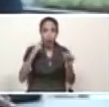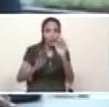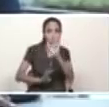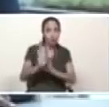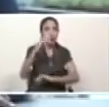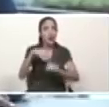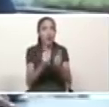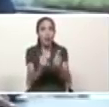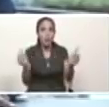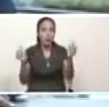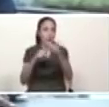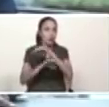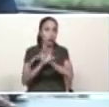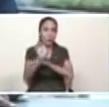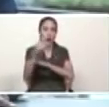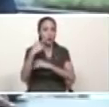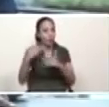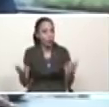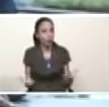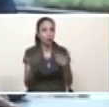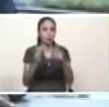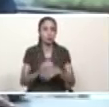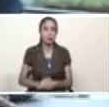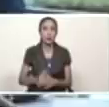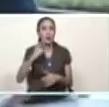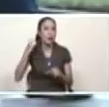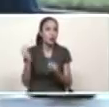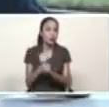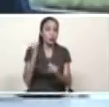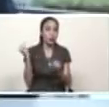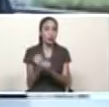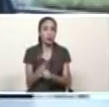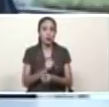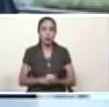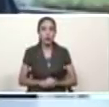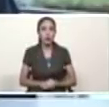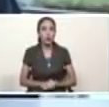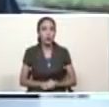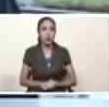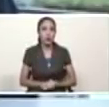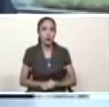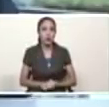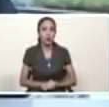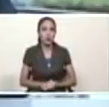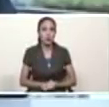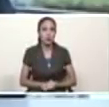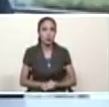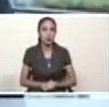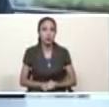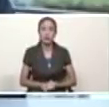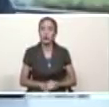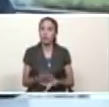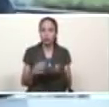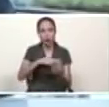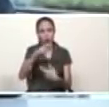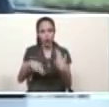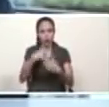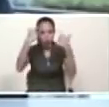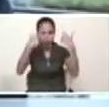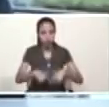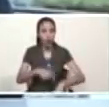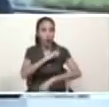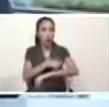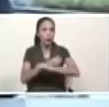independencia nacional y seguiremos trabajando como debemos trabajar con el gobierno revolucionario al mando por el